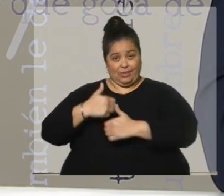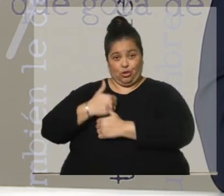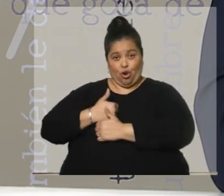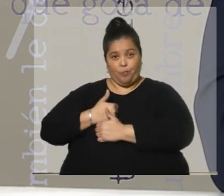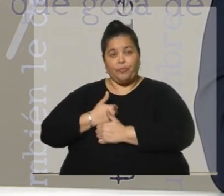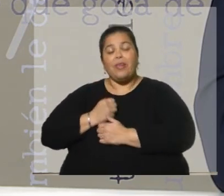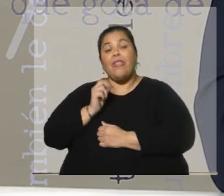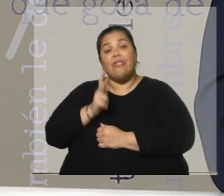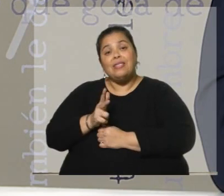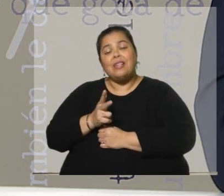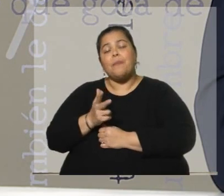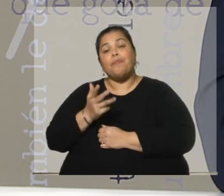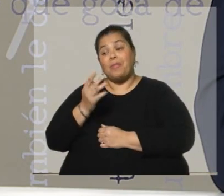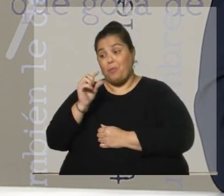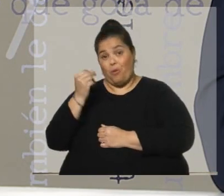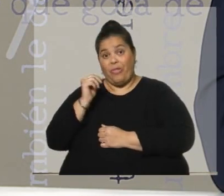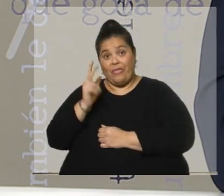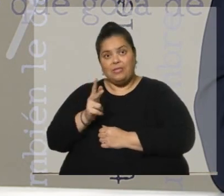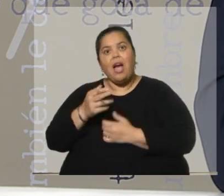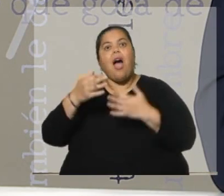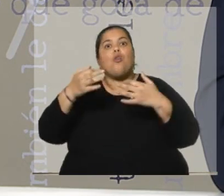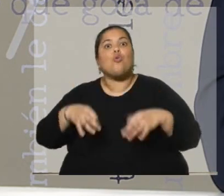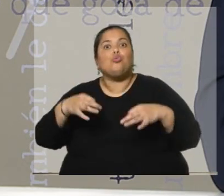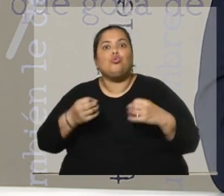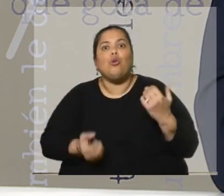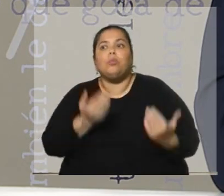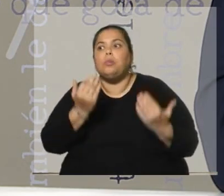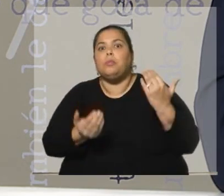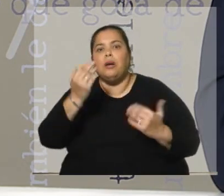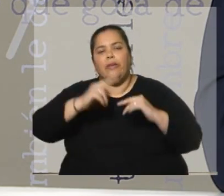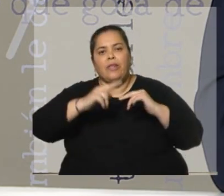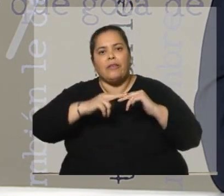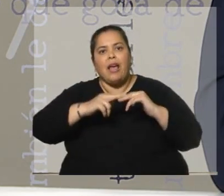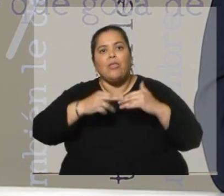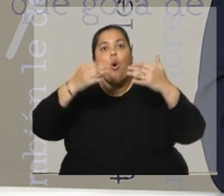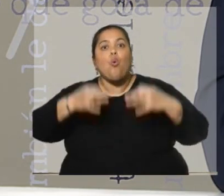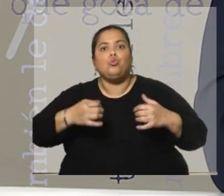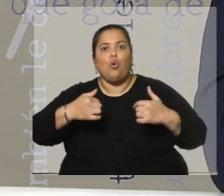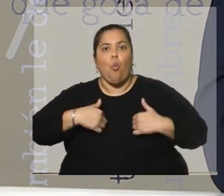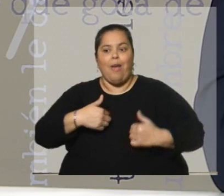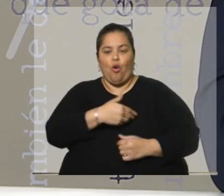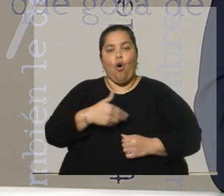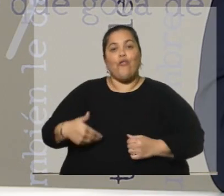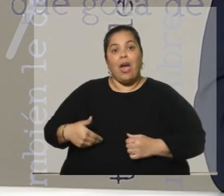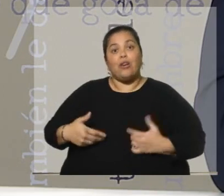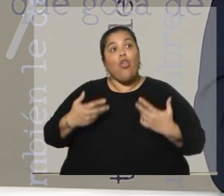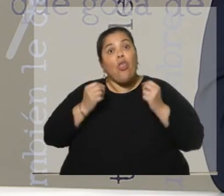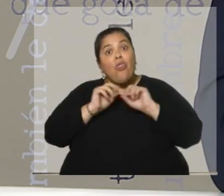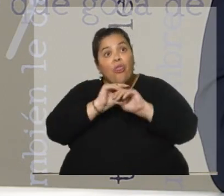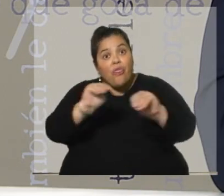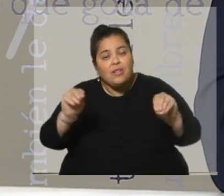pregunta. El ministro García decía el otro día, aparecen después que el gobierno anuncia que los quiere hacer públicos.